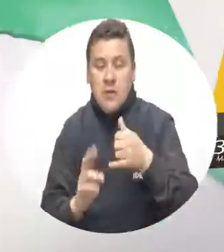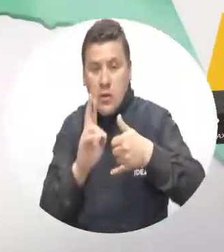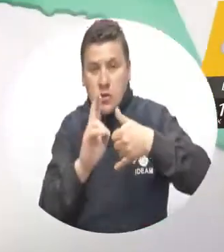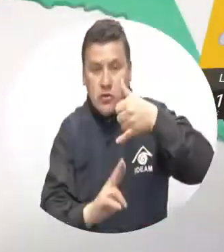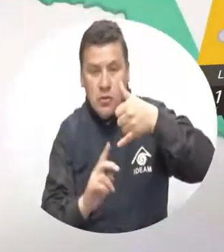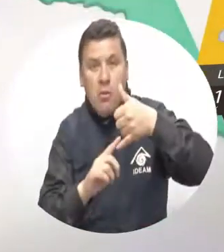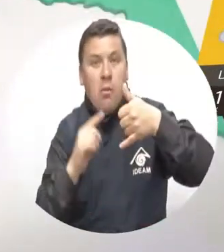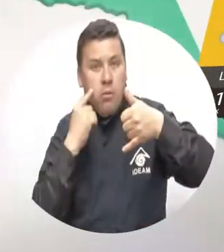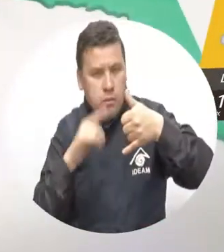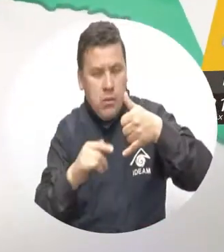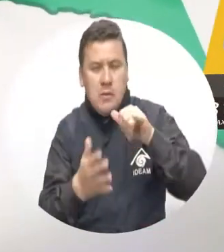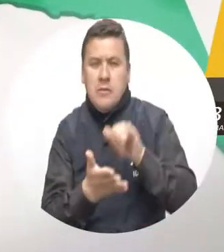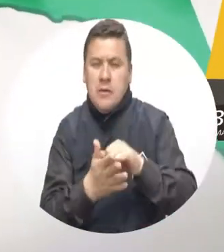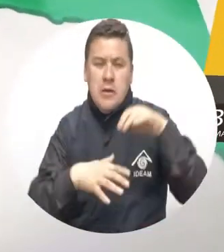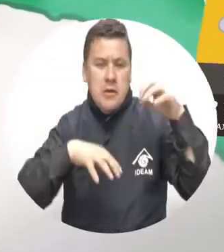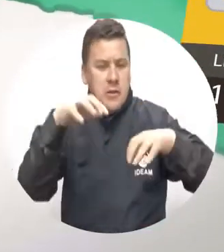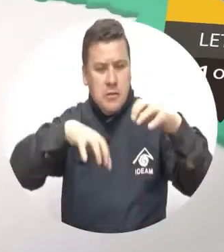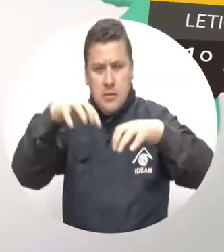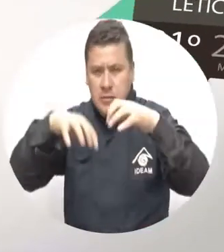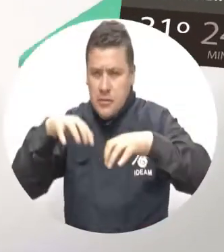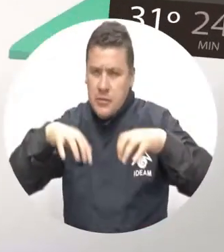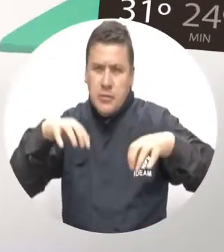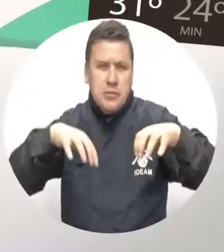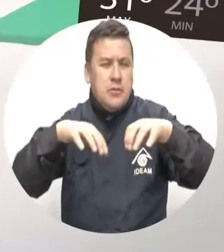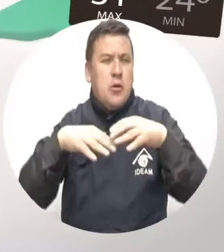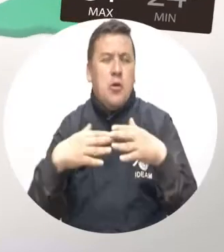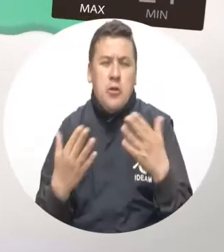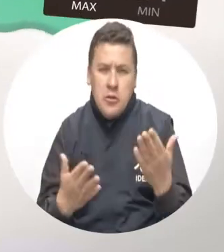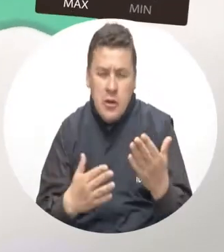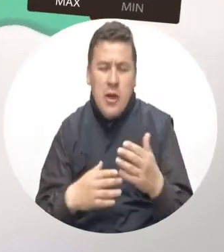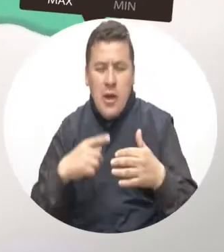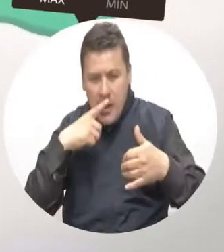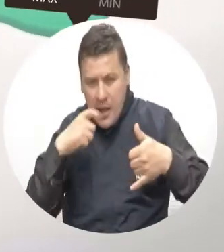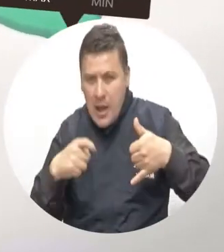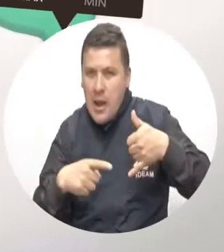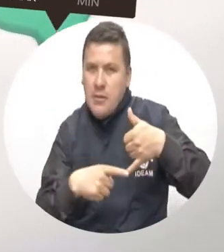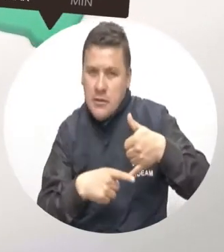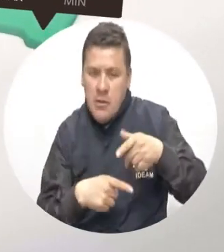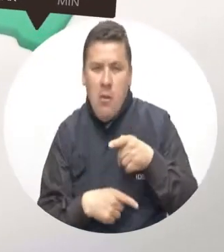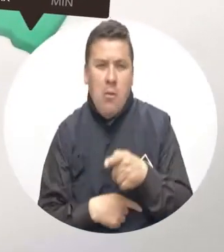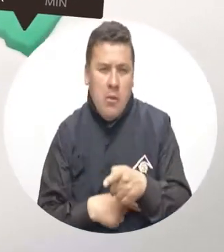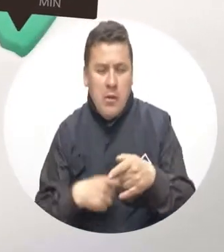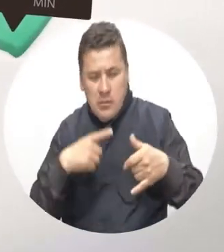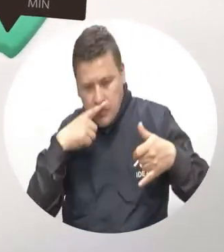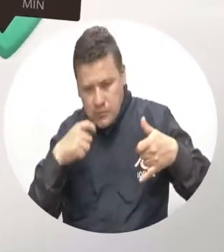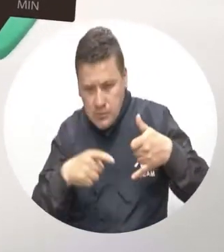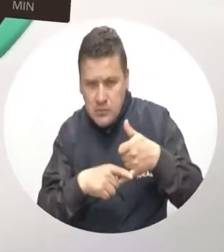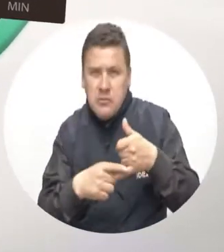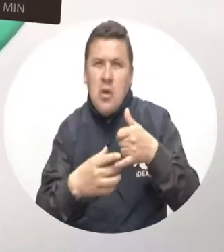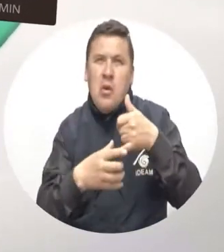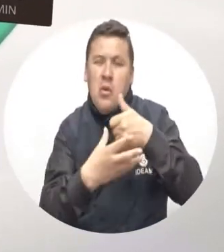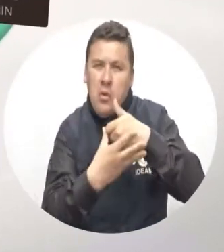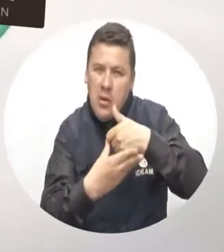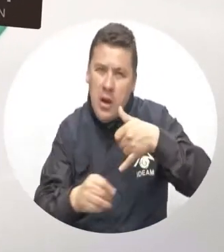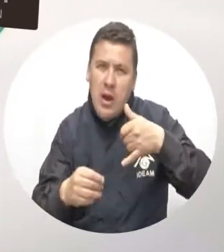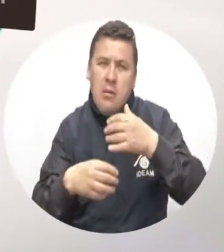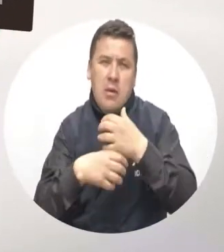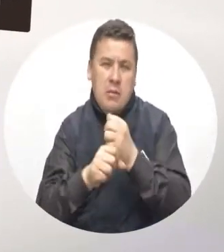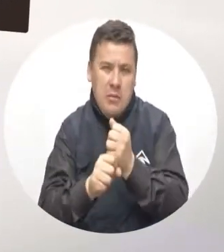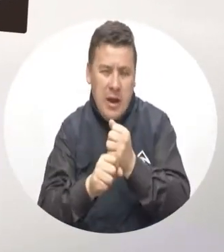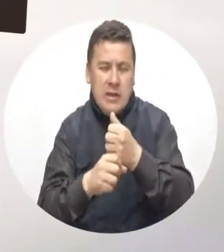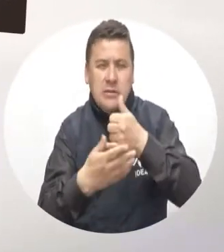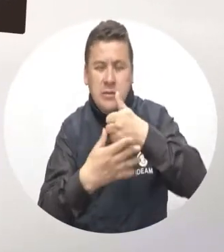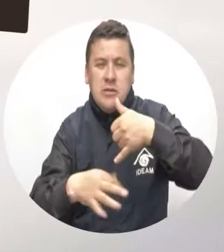persisten las lluvias con cielos encapotados en el pie de monte de la Amazonía. En Amazonas, Guaymía, Baupés y Guaviare se verán